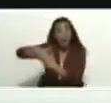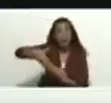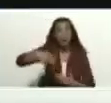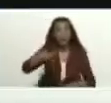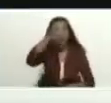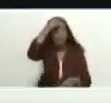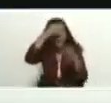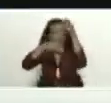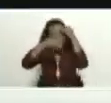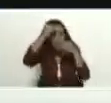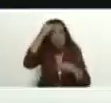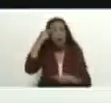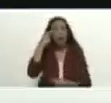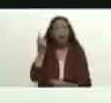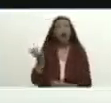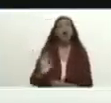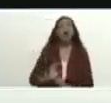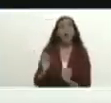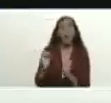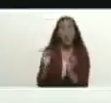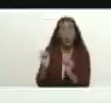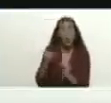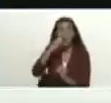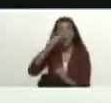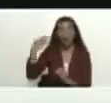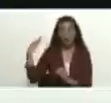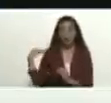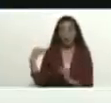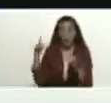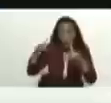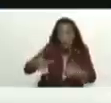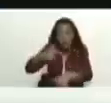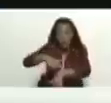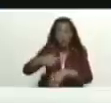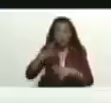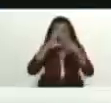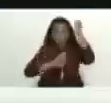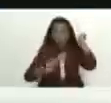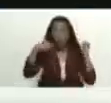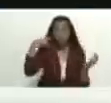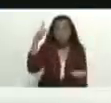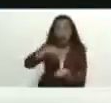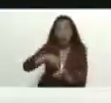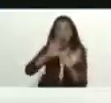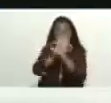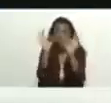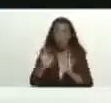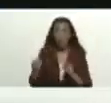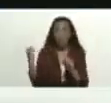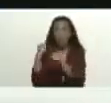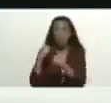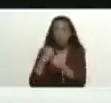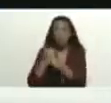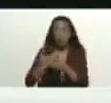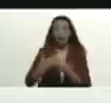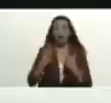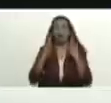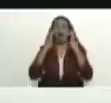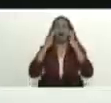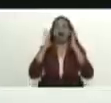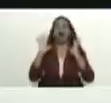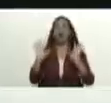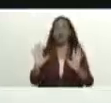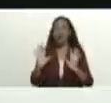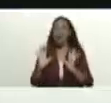y pude ver como para la época para su momento se estableció una arquitectura que yo llamo